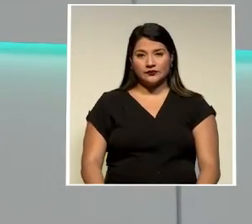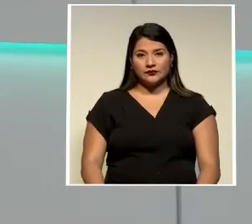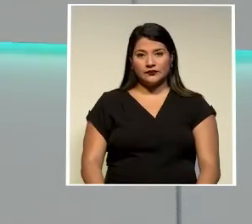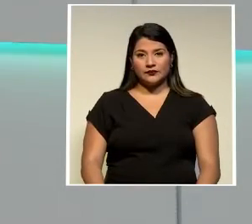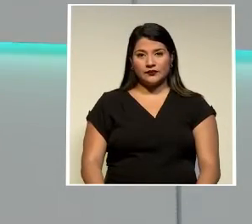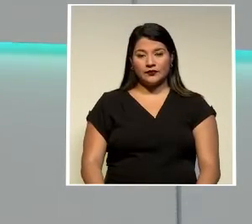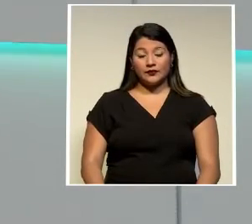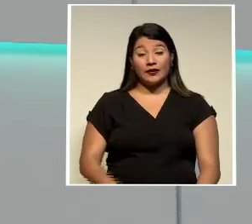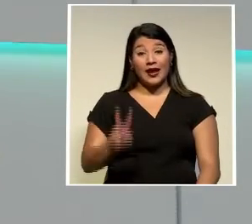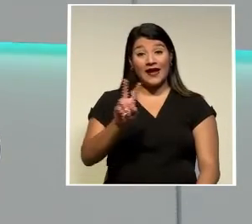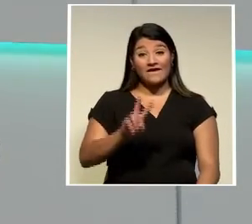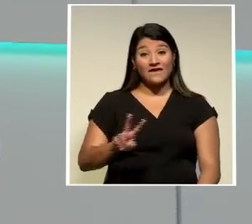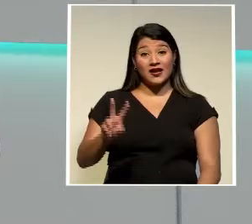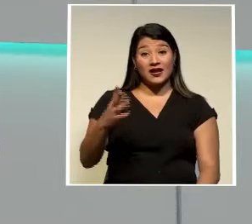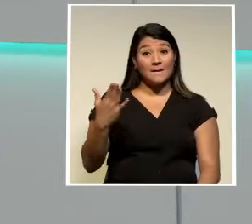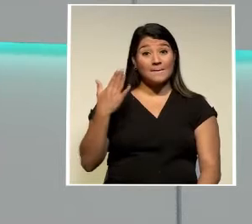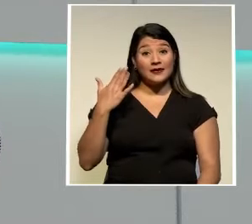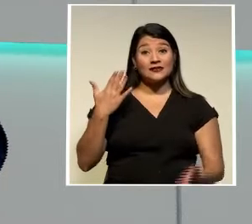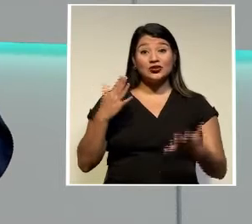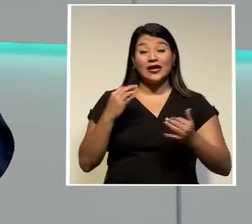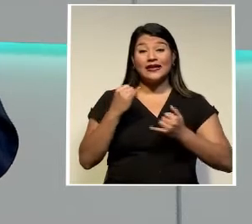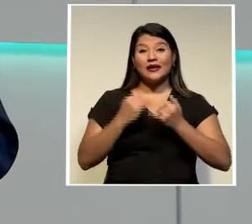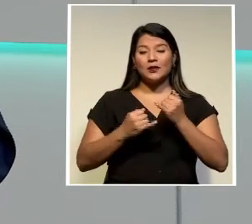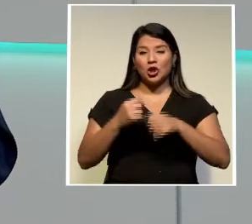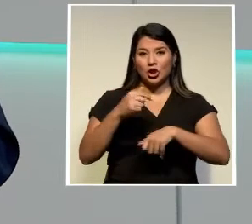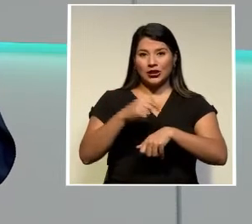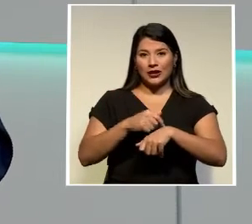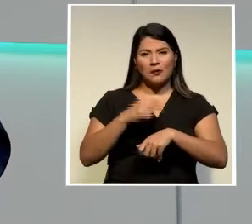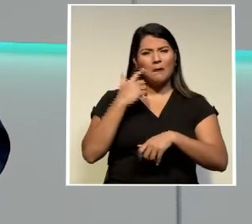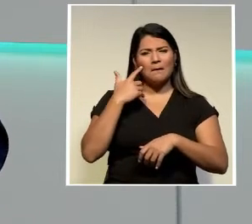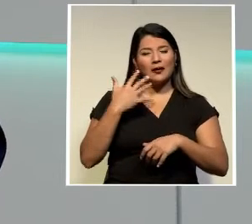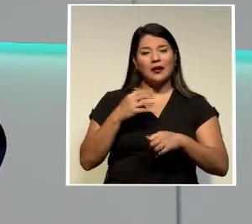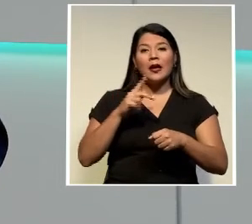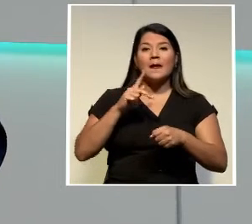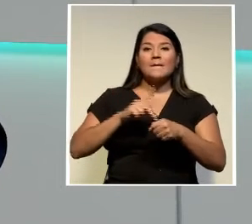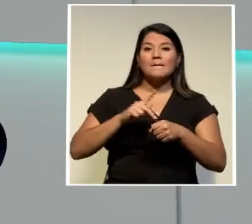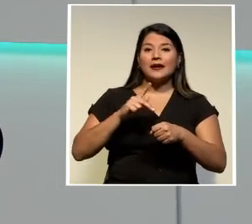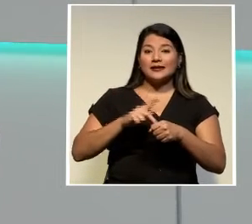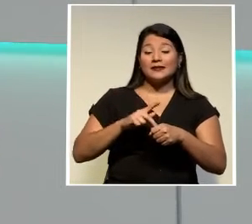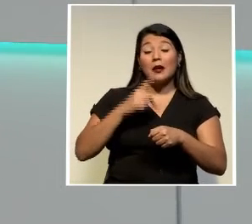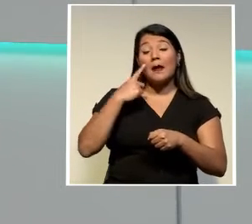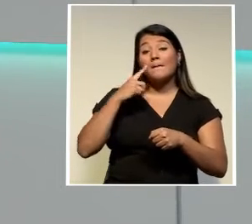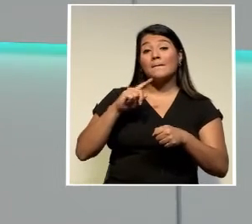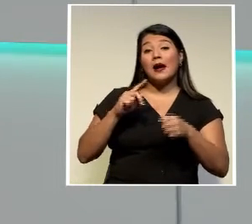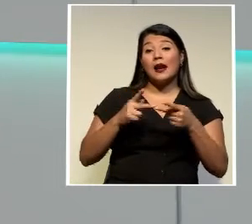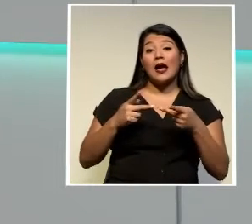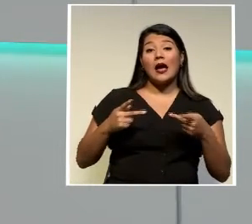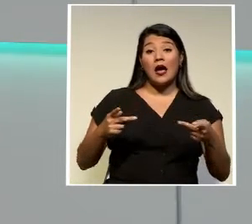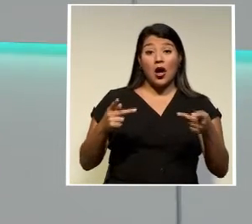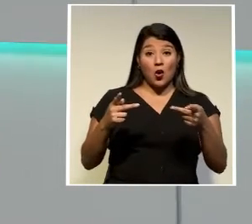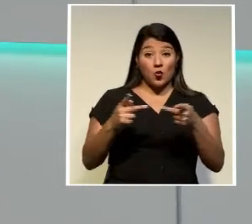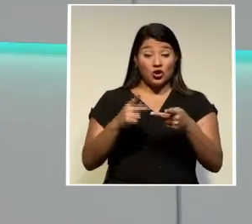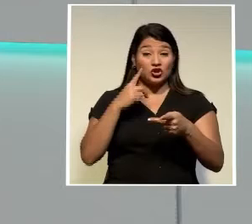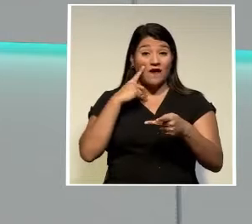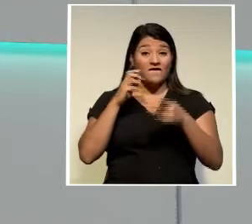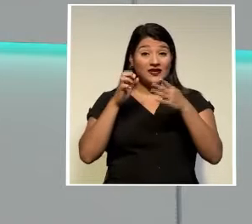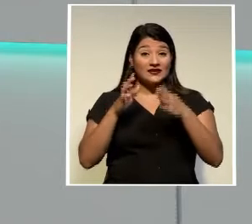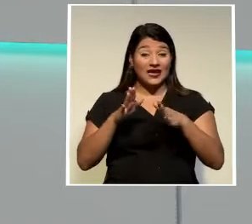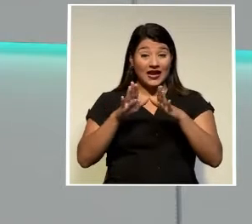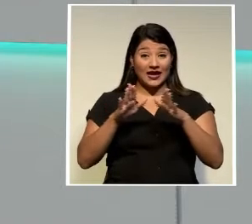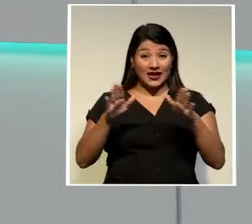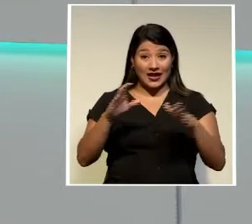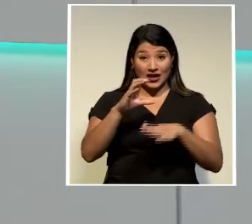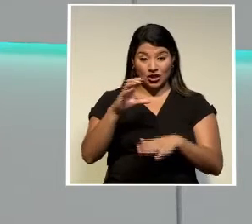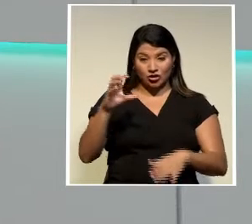y el viernes pasado finalizó el tiempo de inscripción en el concurso para el puesto de fiscal general de la